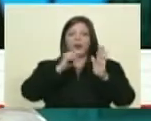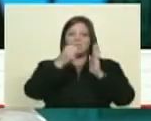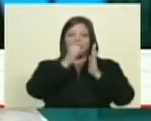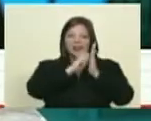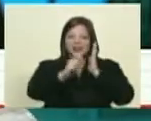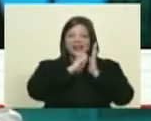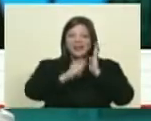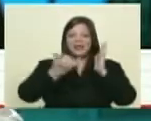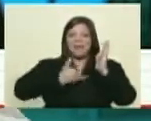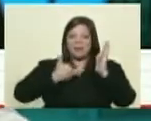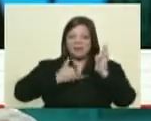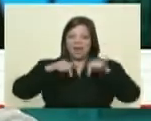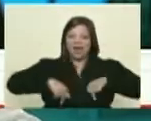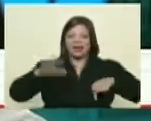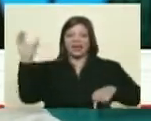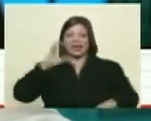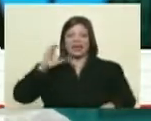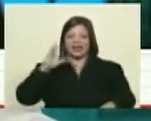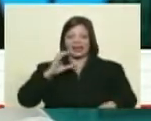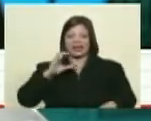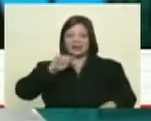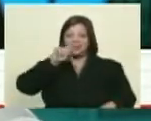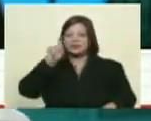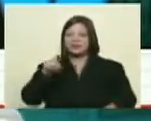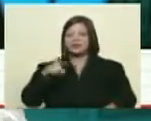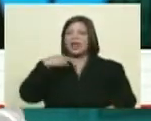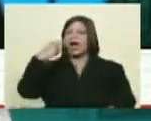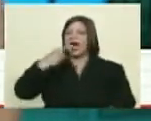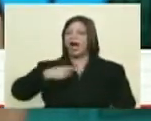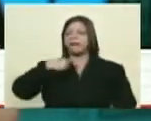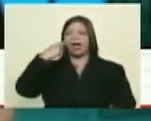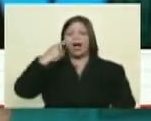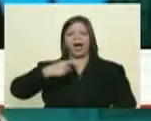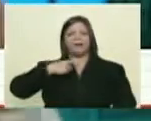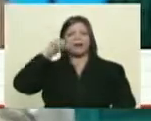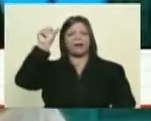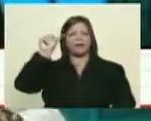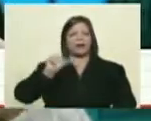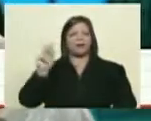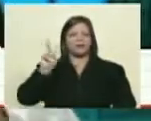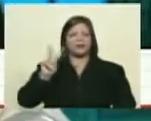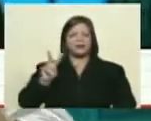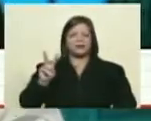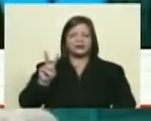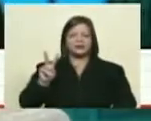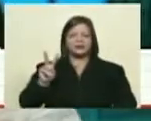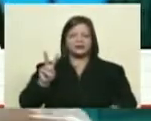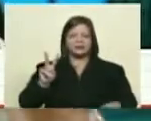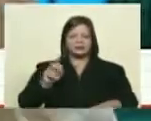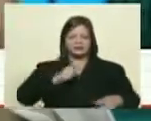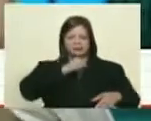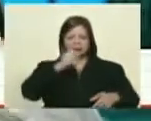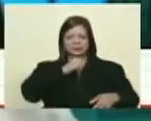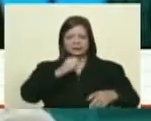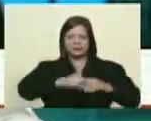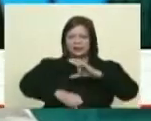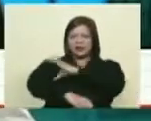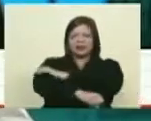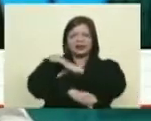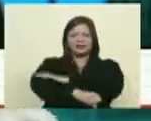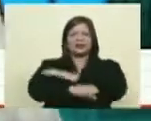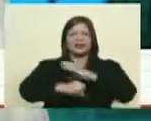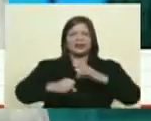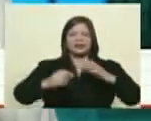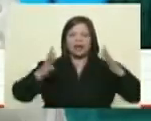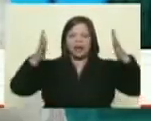colaboradora aquí en Caracas pues le empieza a hablar de Venezuela y ya nada más que hablar de Venezuela siendo un periódico de ultraderecha se lleva las